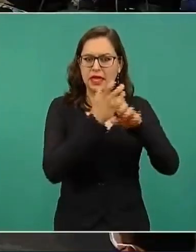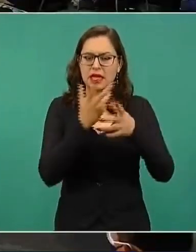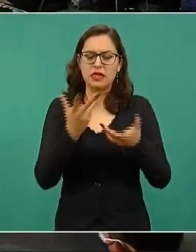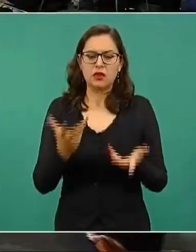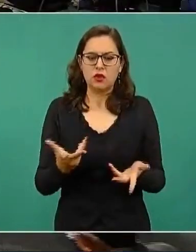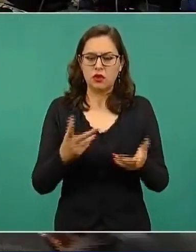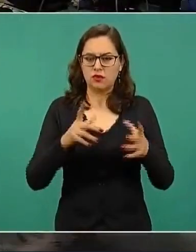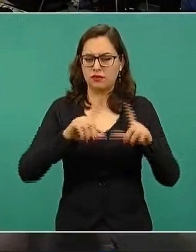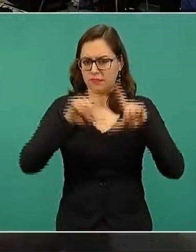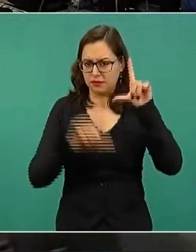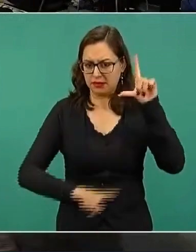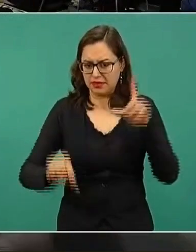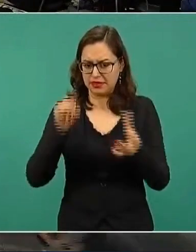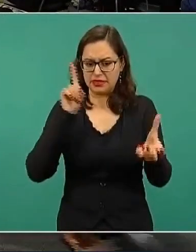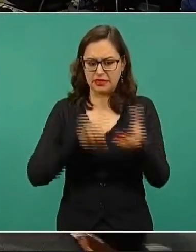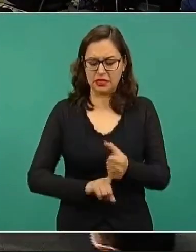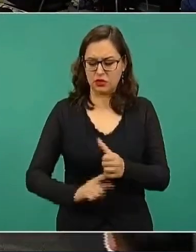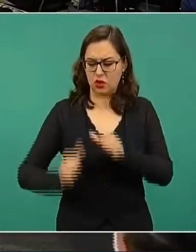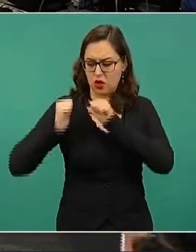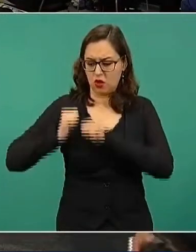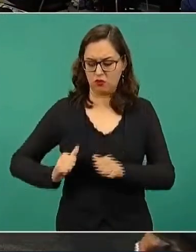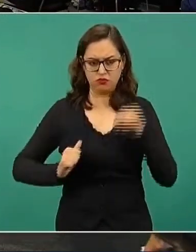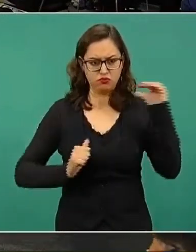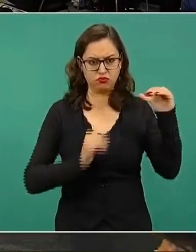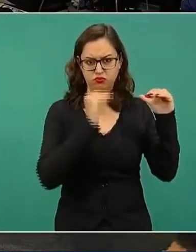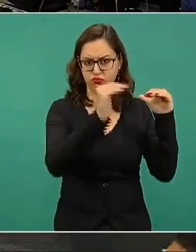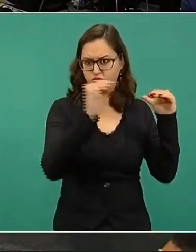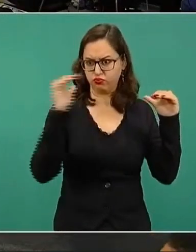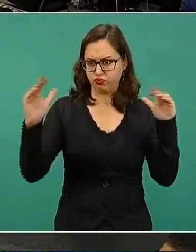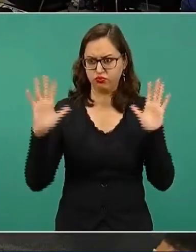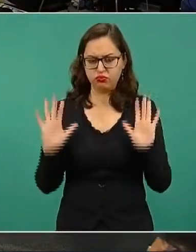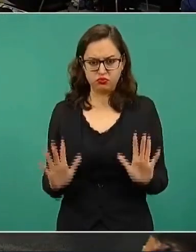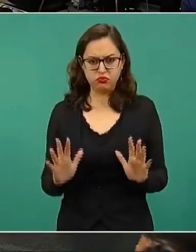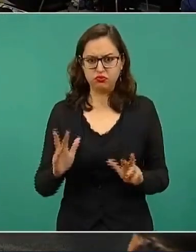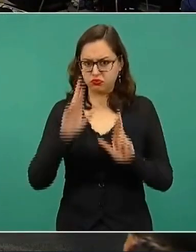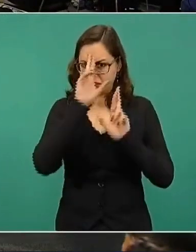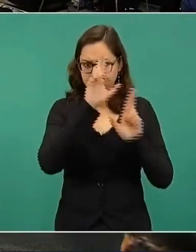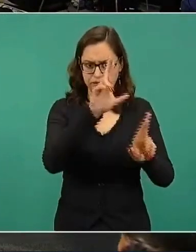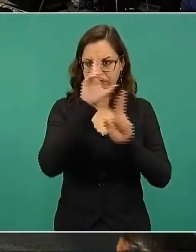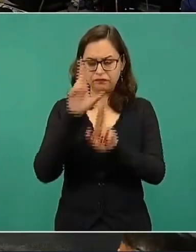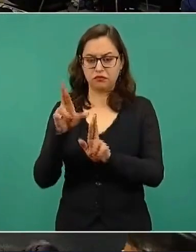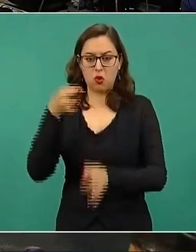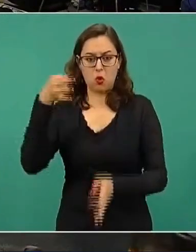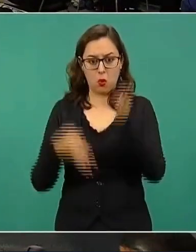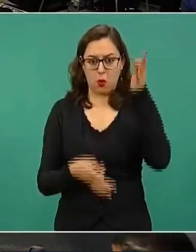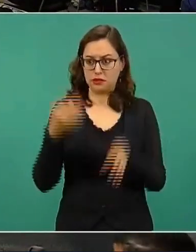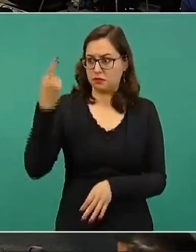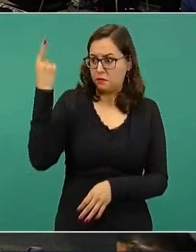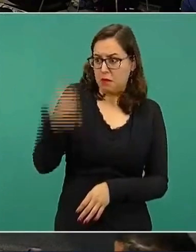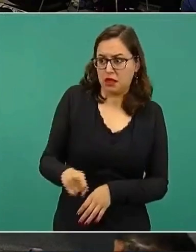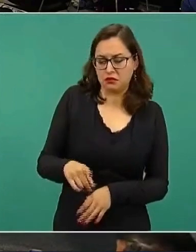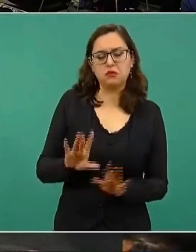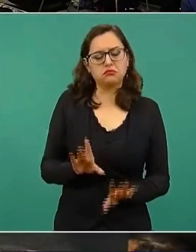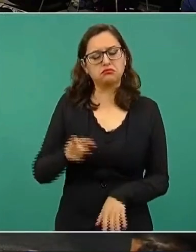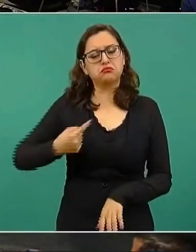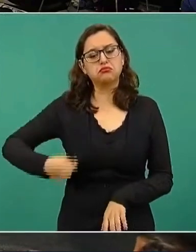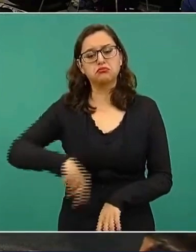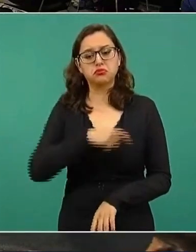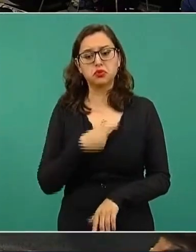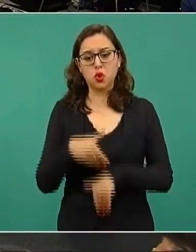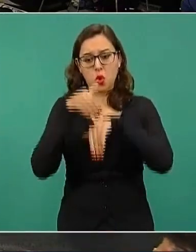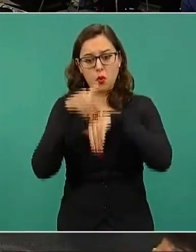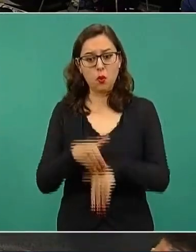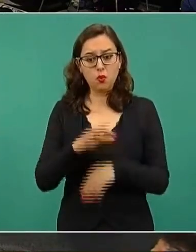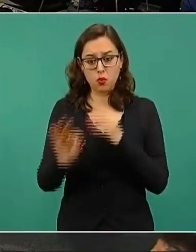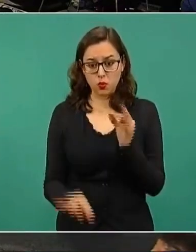las órdenes, las sentencias judiciales. Así lo hemos estado haciendo desde el principio y fue una instrucción explícita del